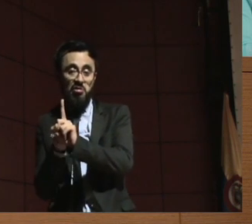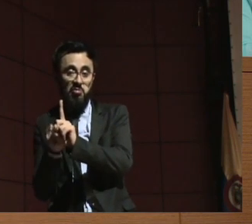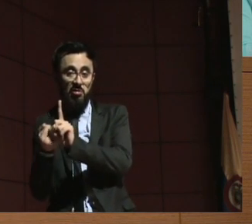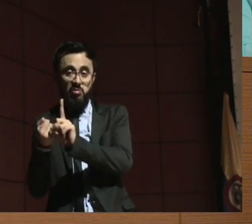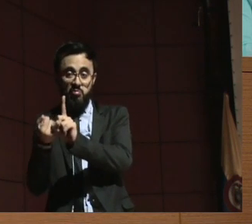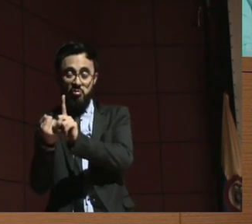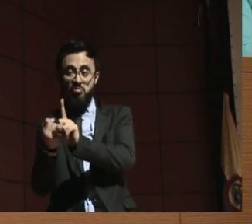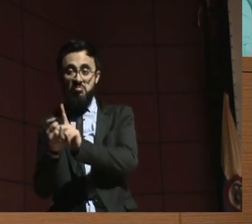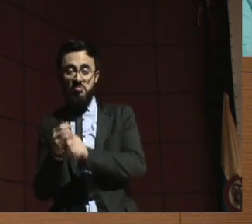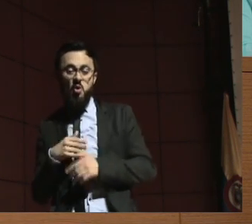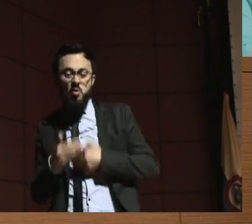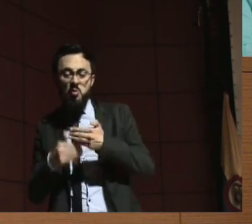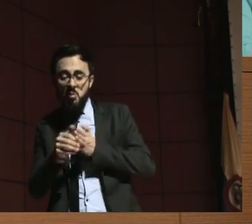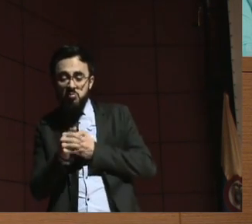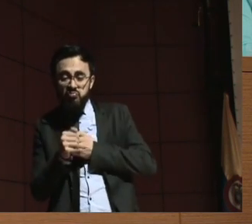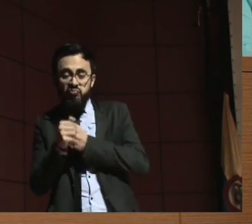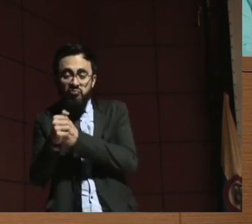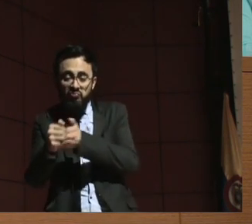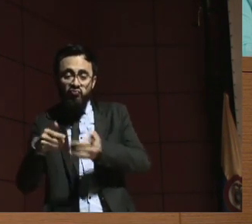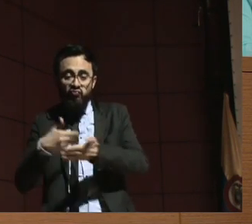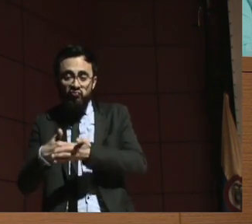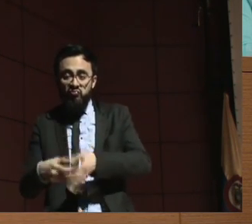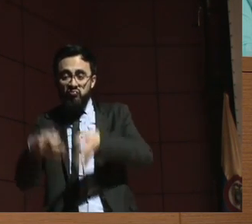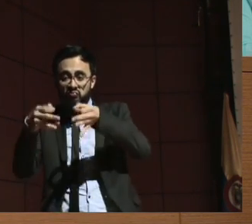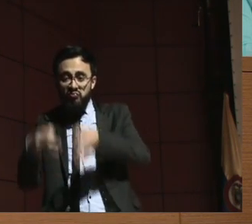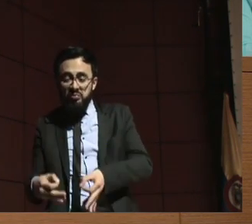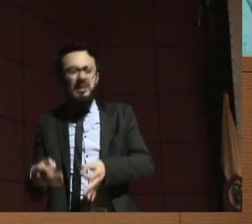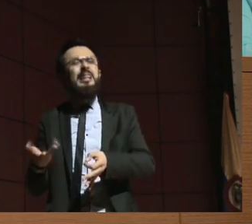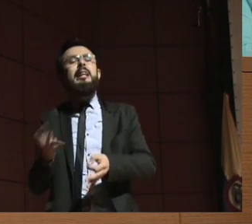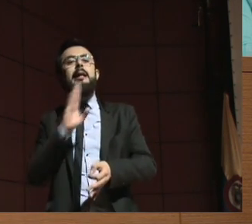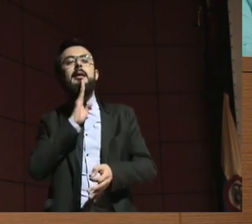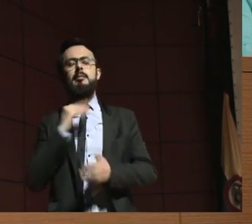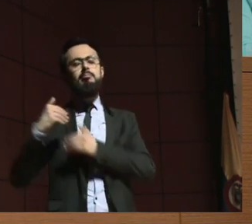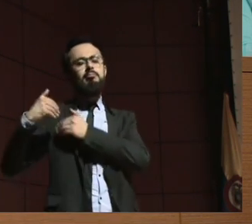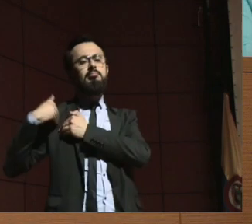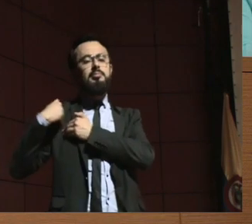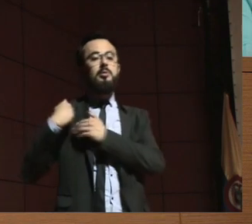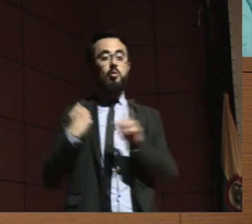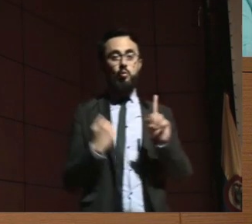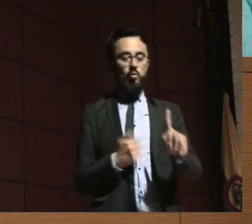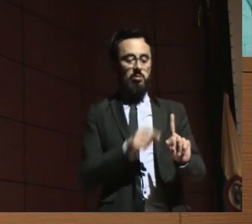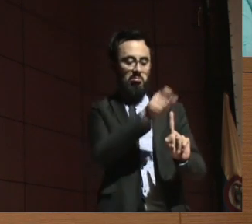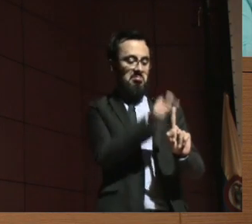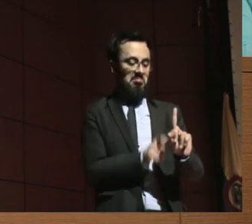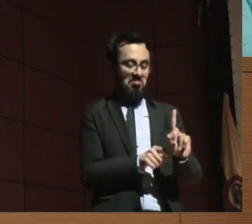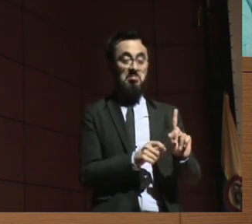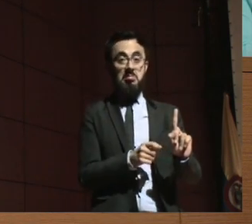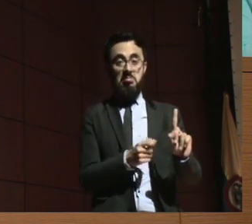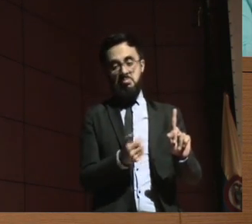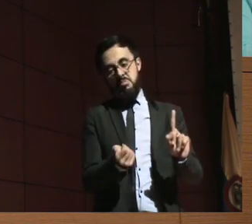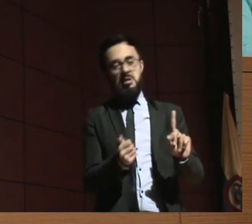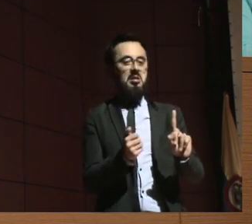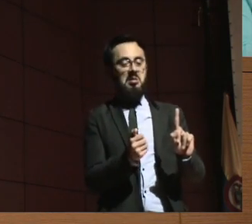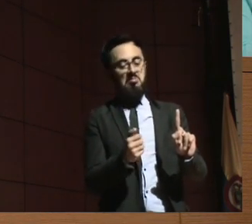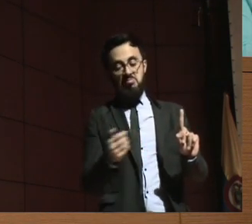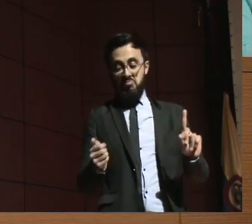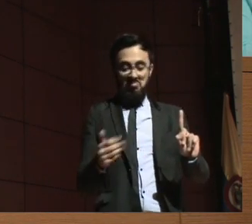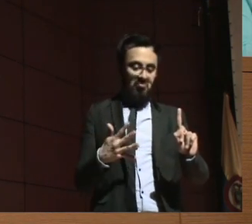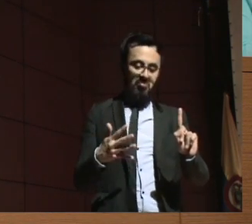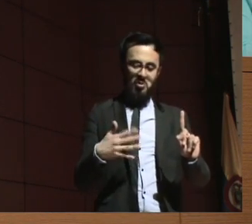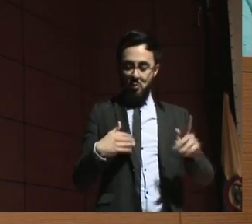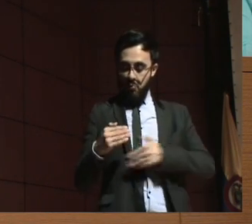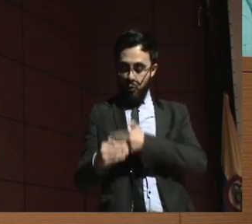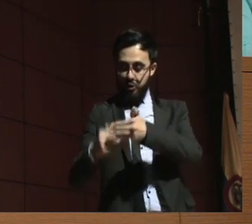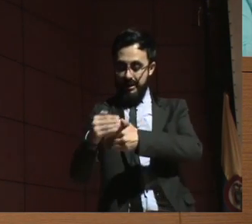supuesto que entonces es únicamente la persona con los ajustes razonables del